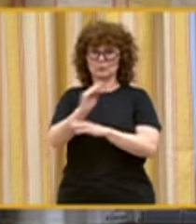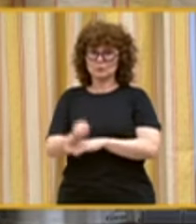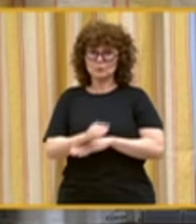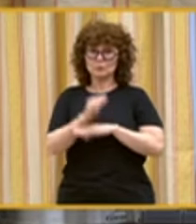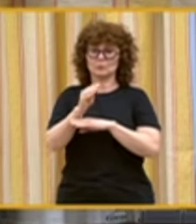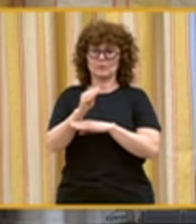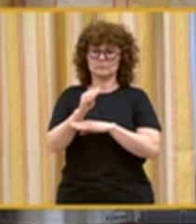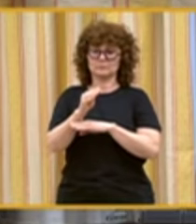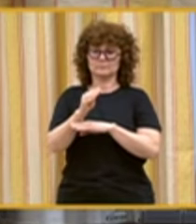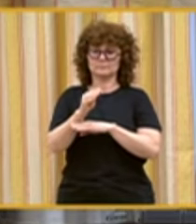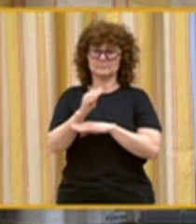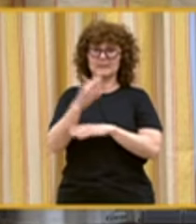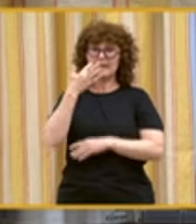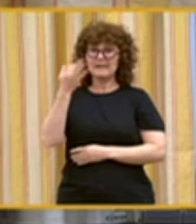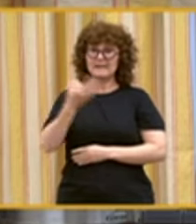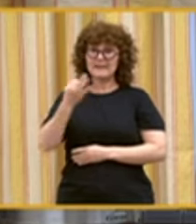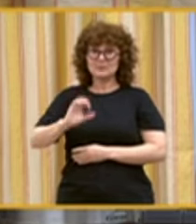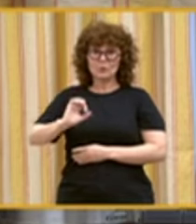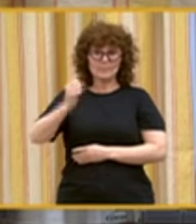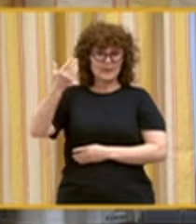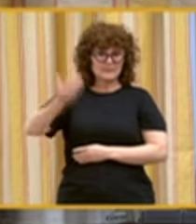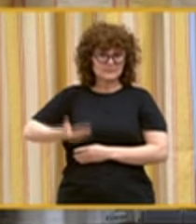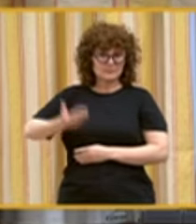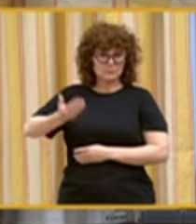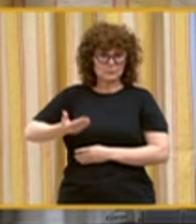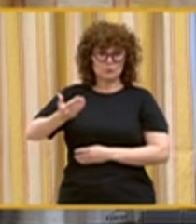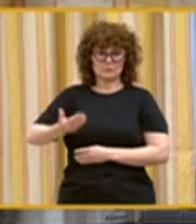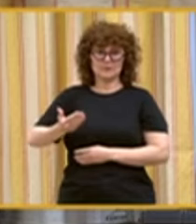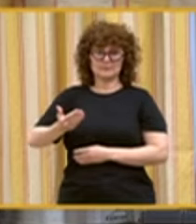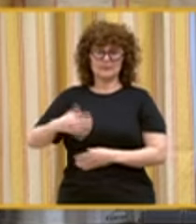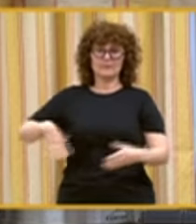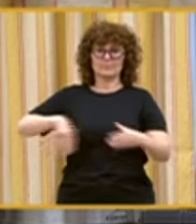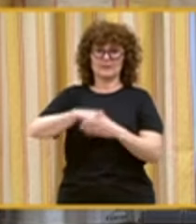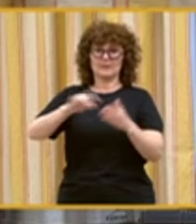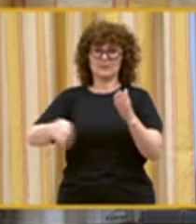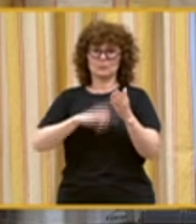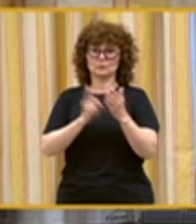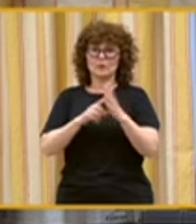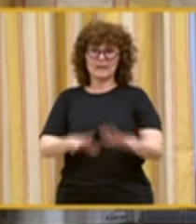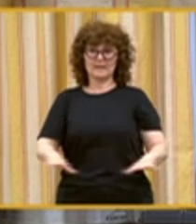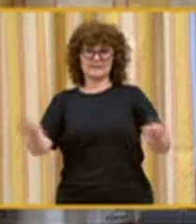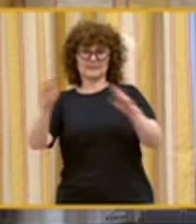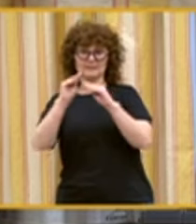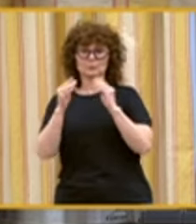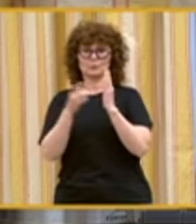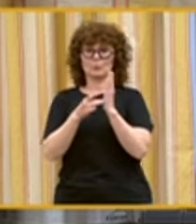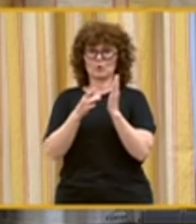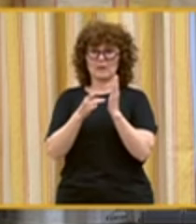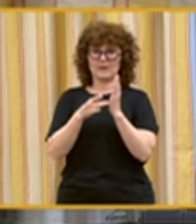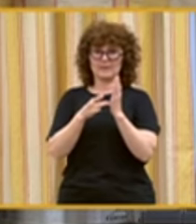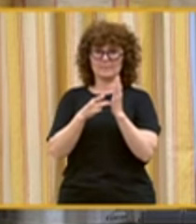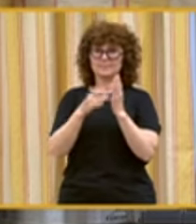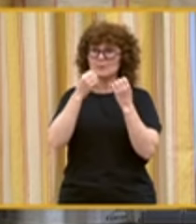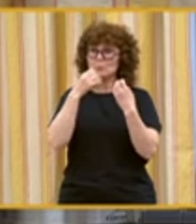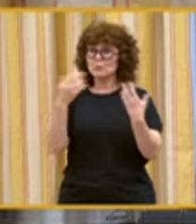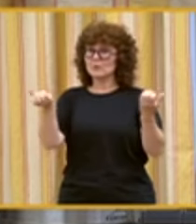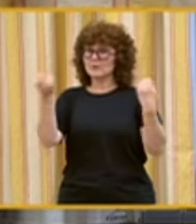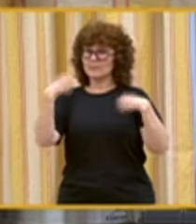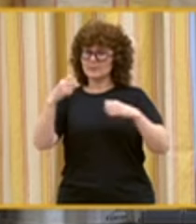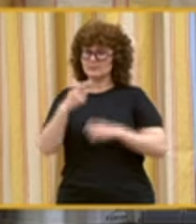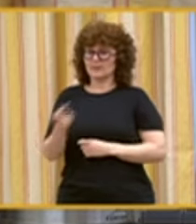pone en riesgo el elemento más importante de lo que en plena inclusión entendemos por calidad. La buena práctica